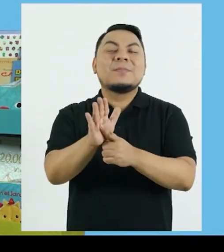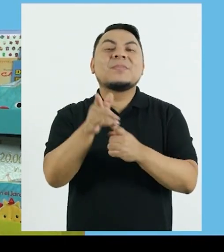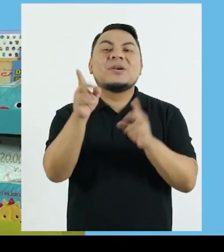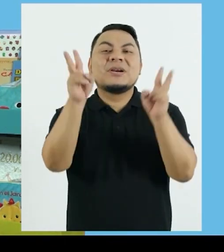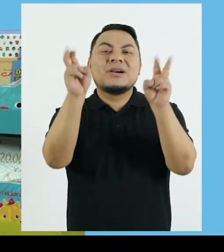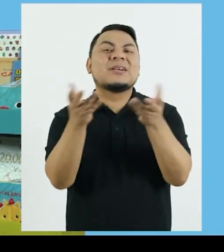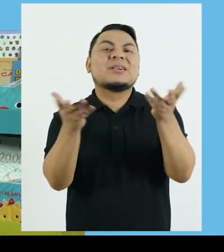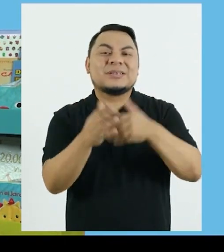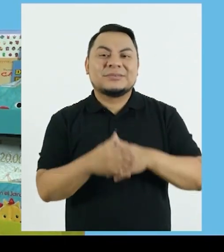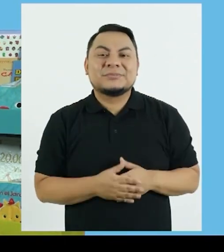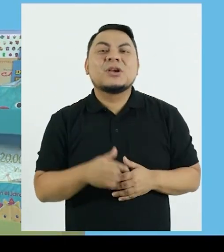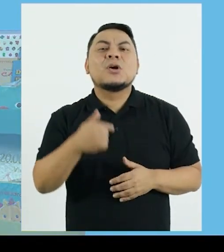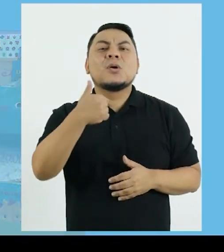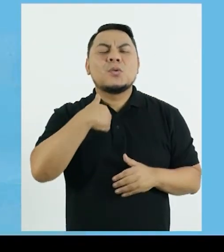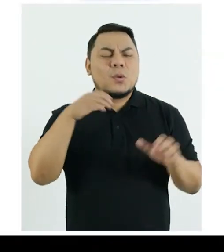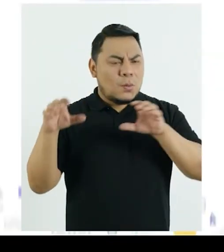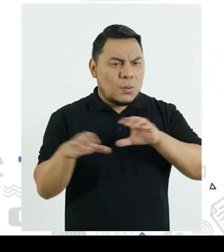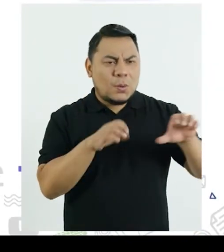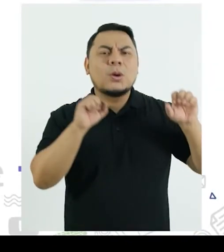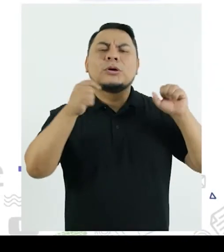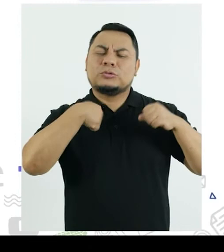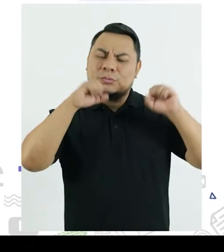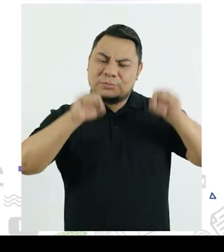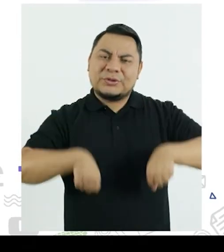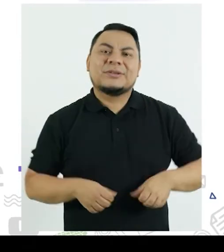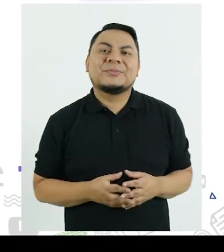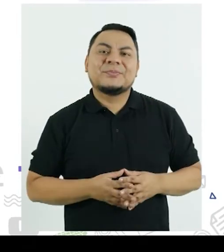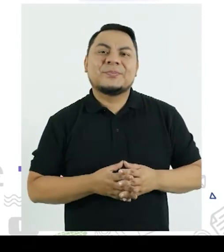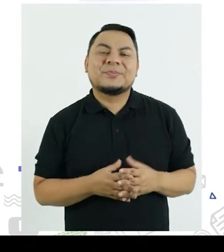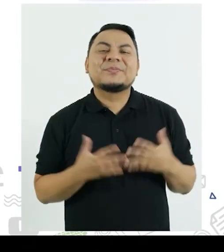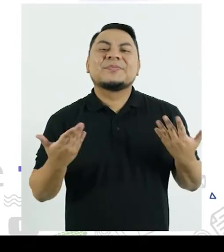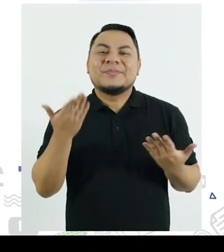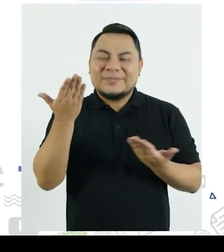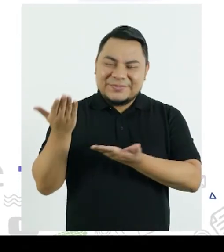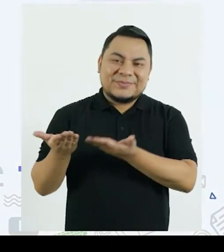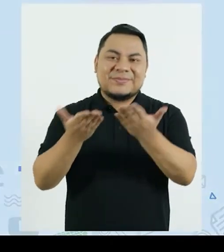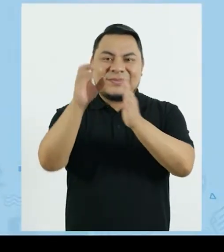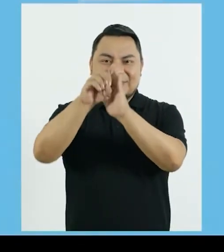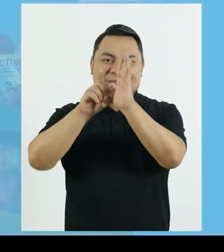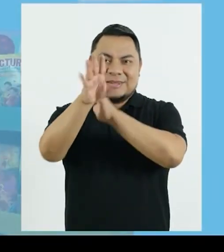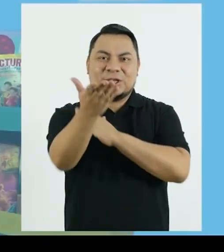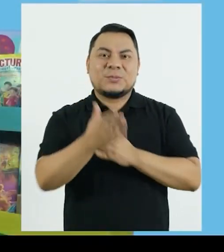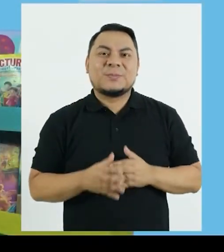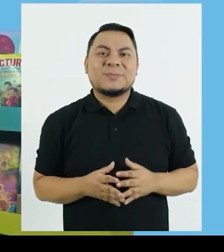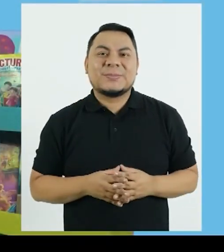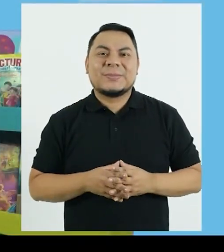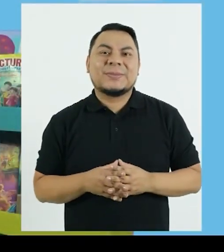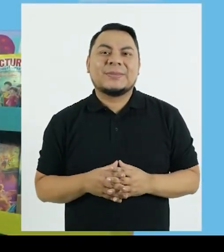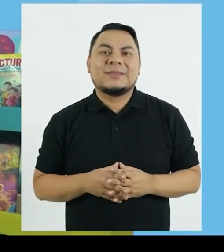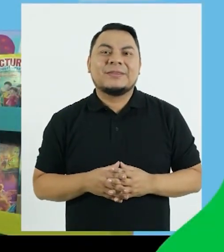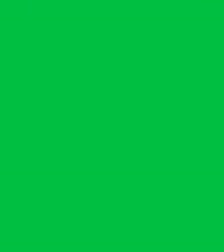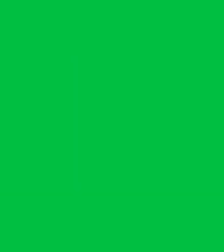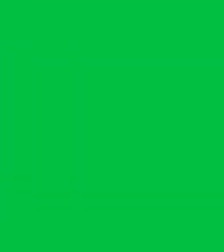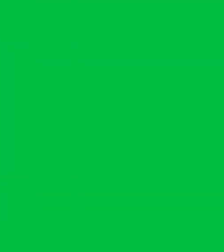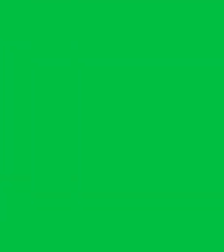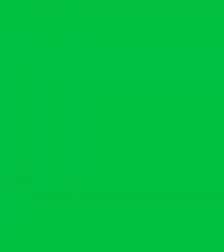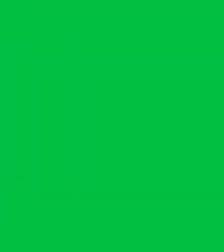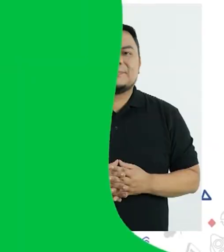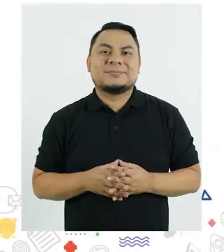presento nuestra sección Yo lo hago, yo puedo Adelante con el video